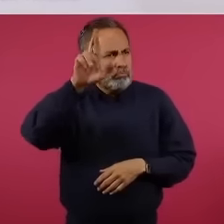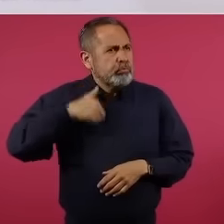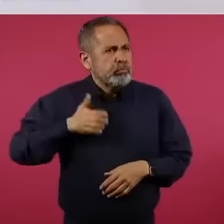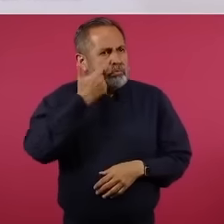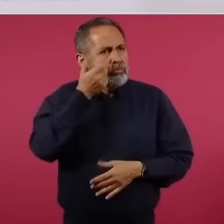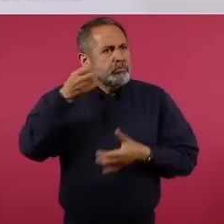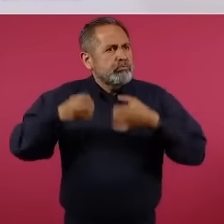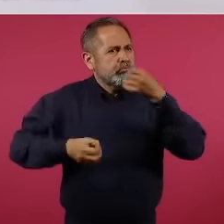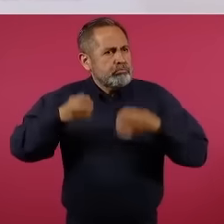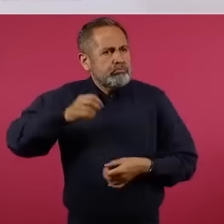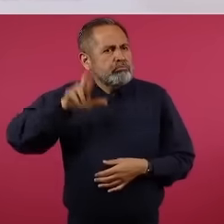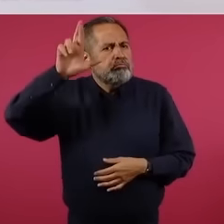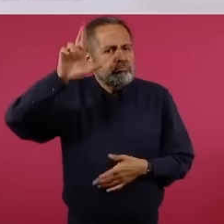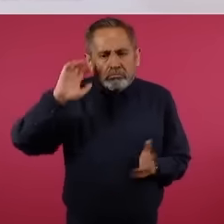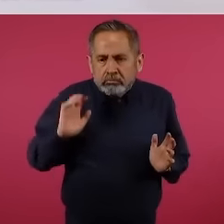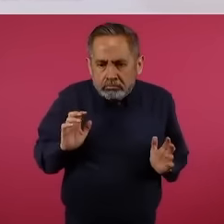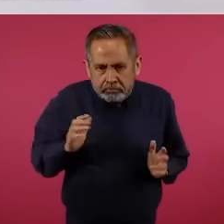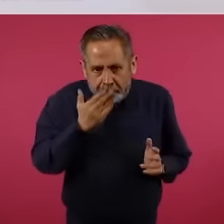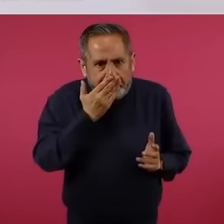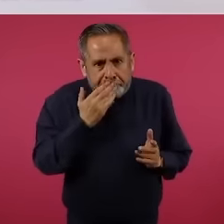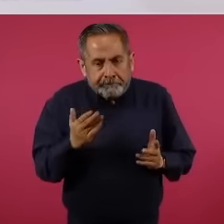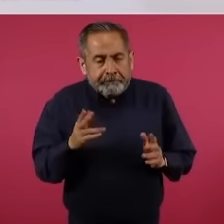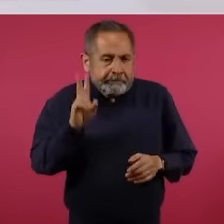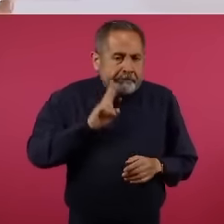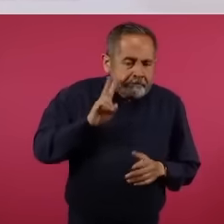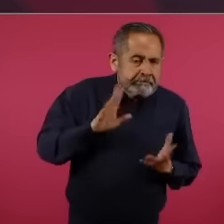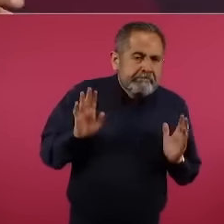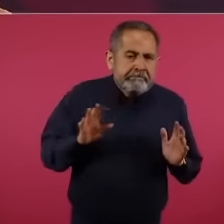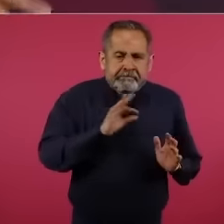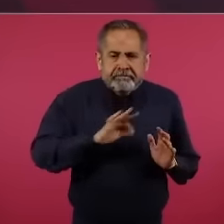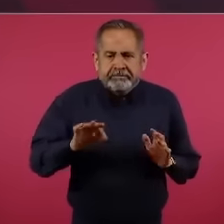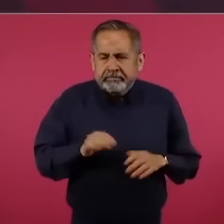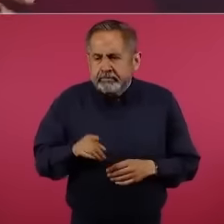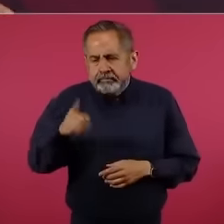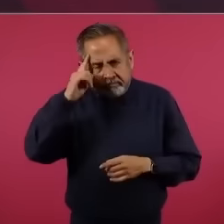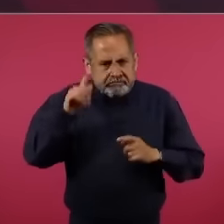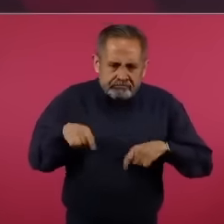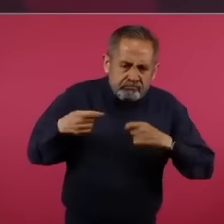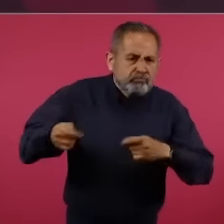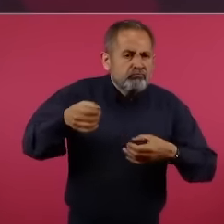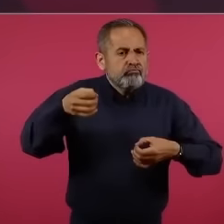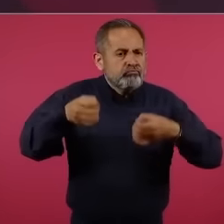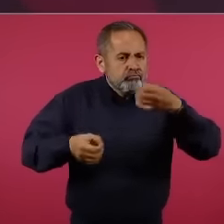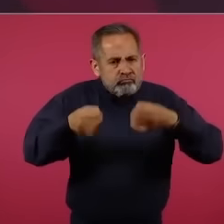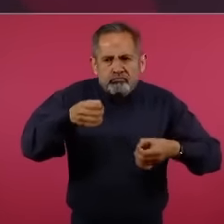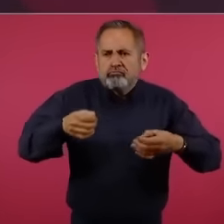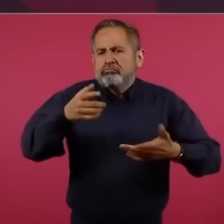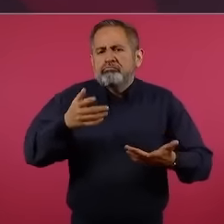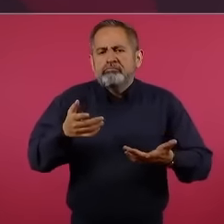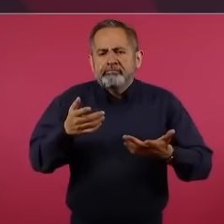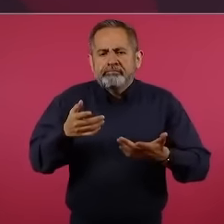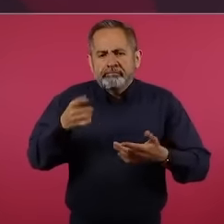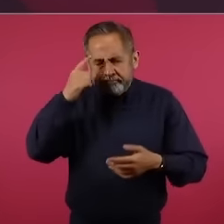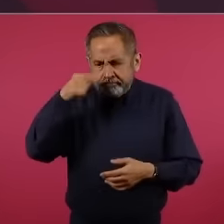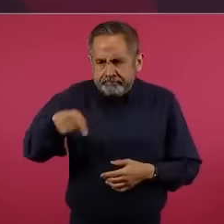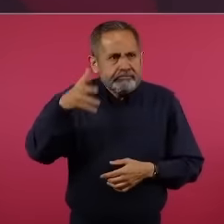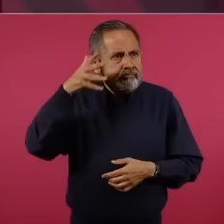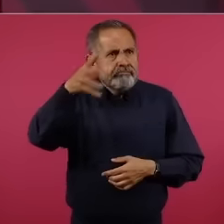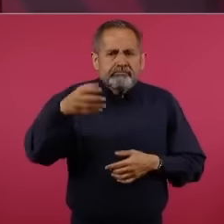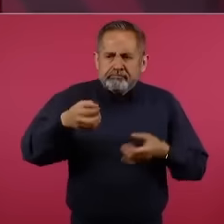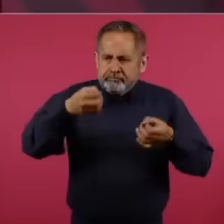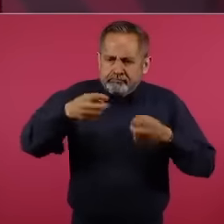para ministros, para ser